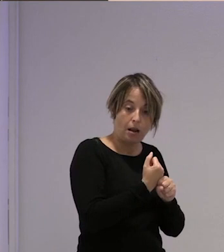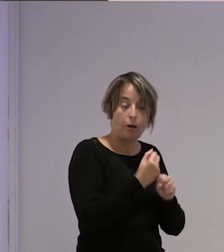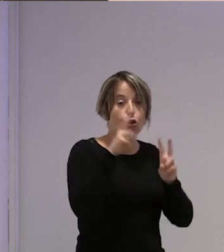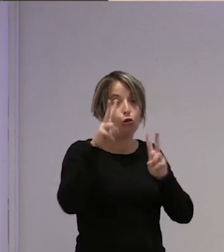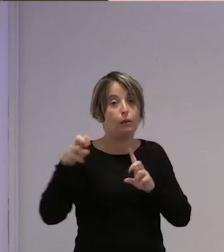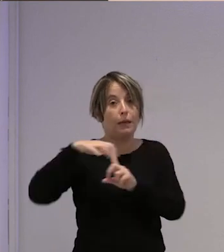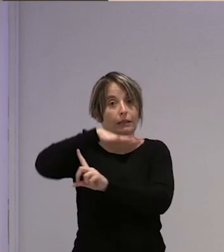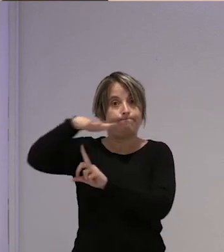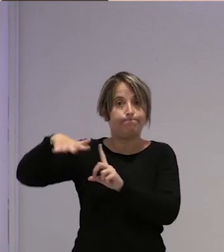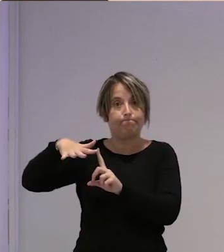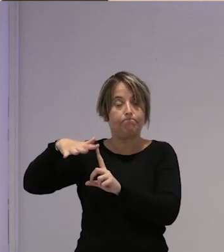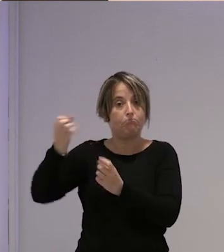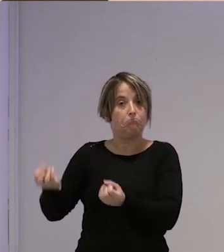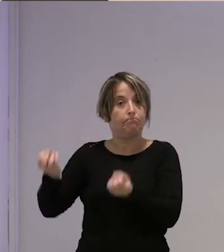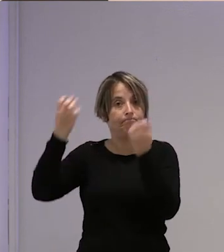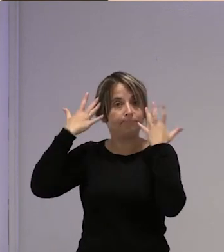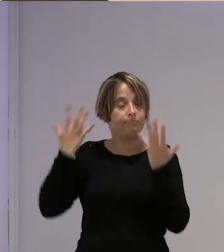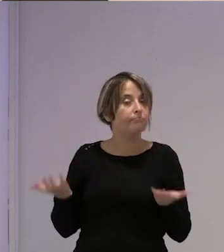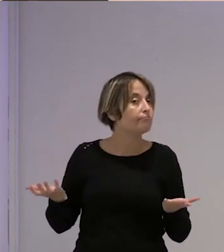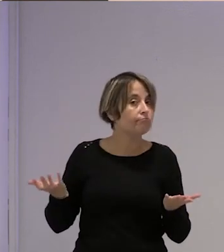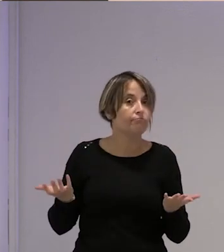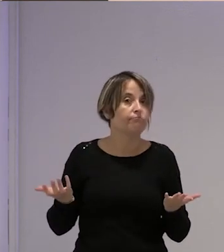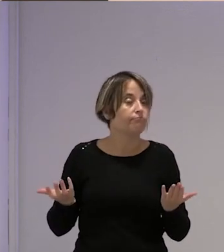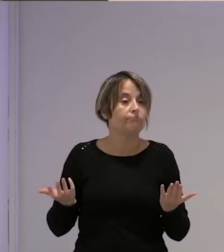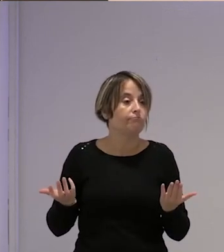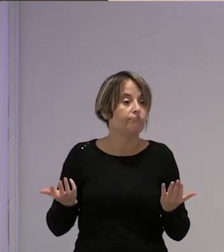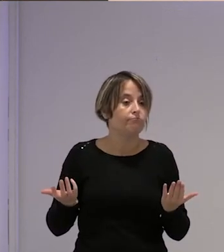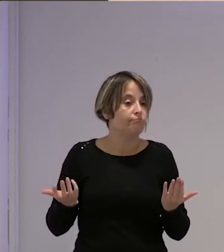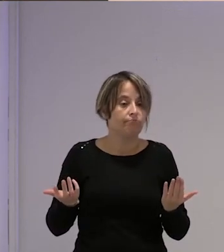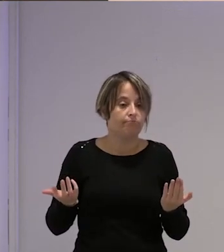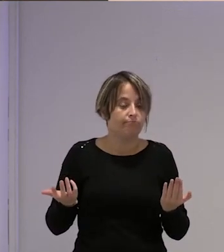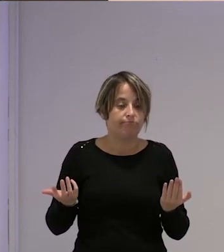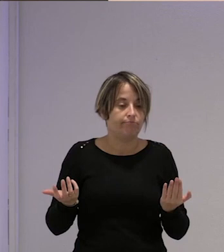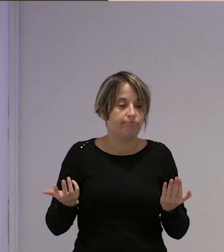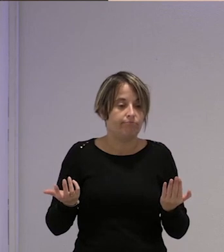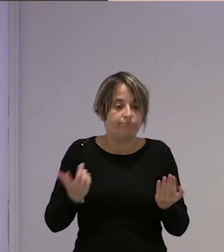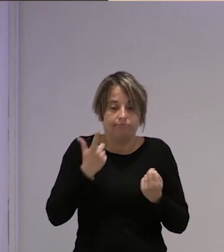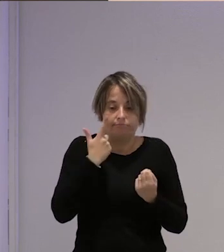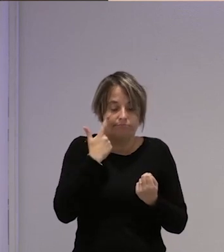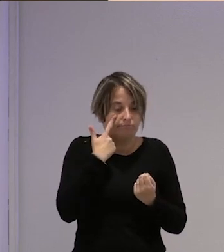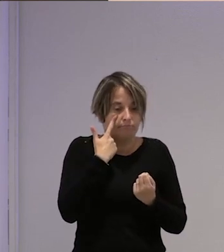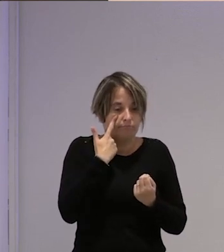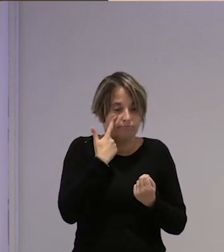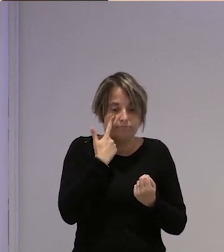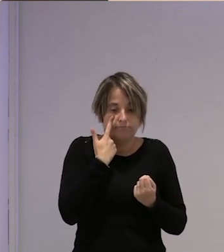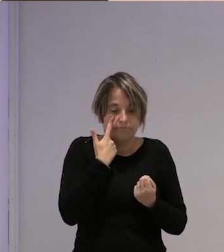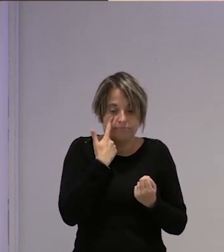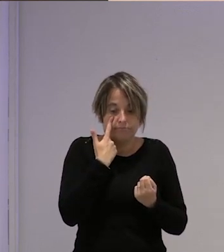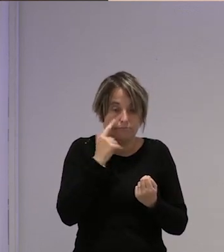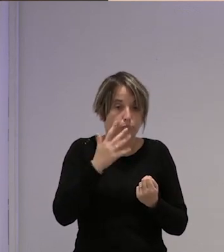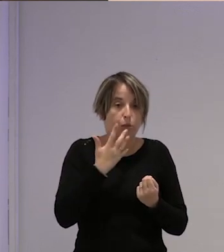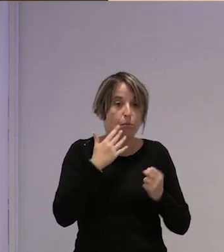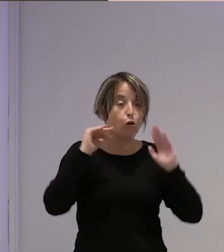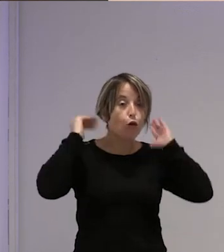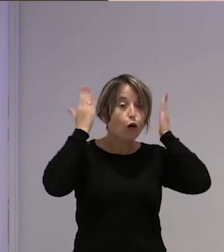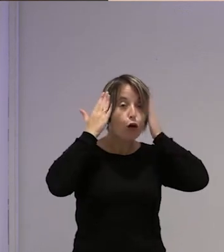en cuenta pues al final y no puede ser que en el último congreso del